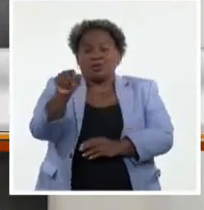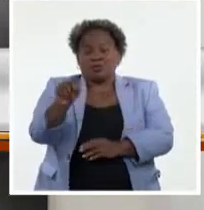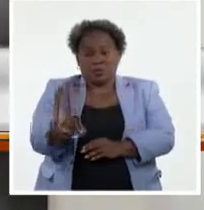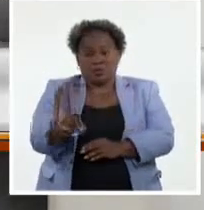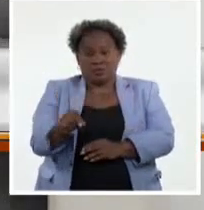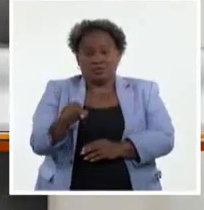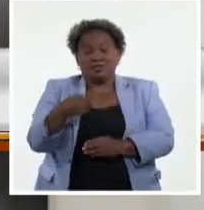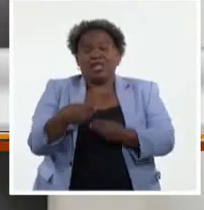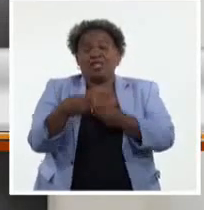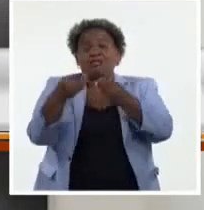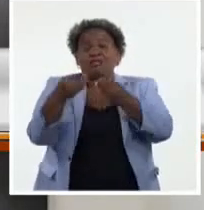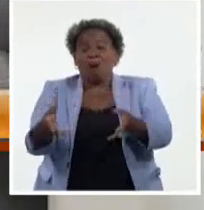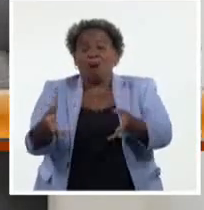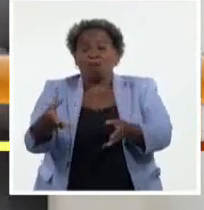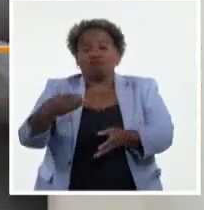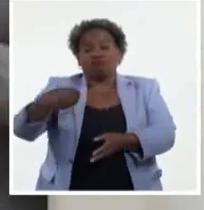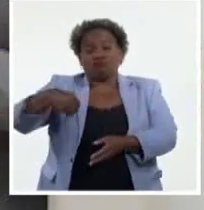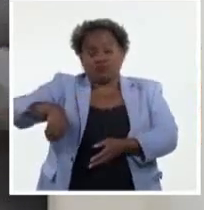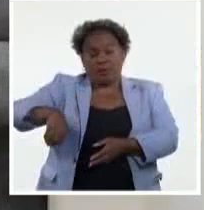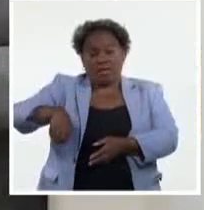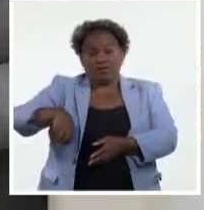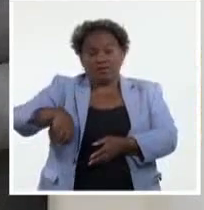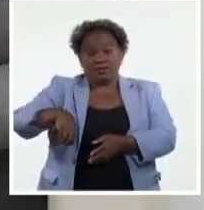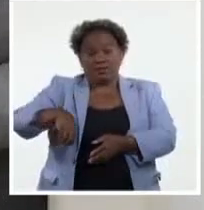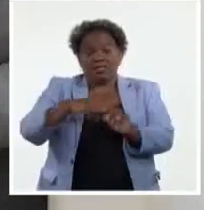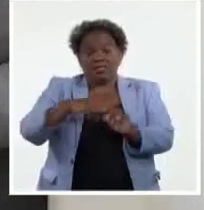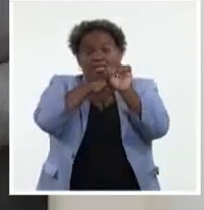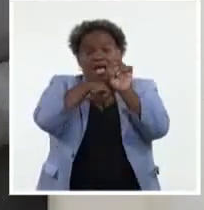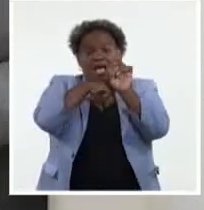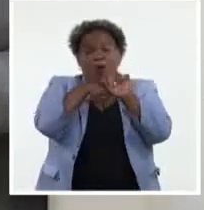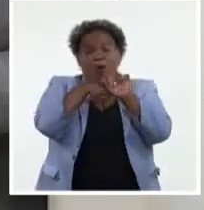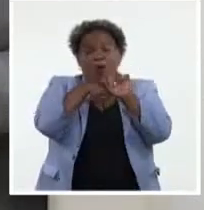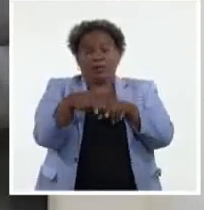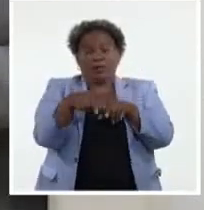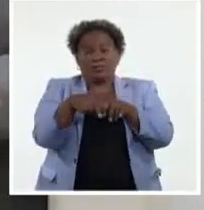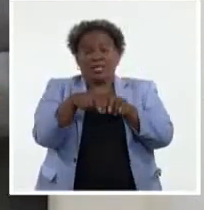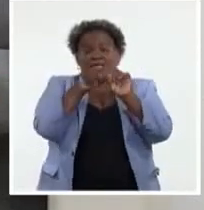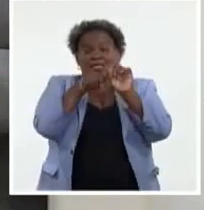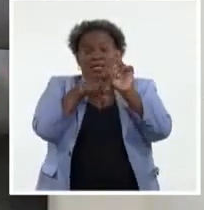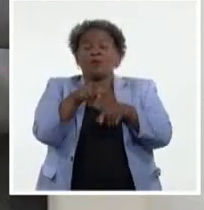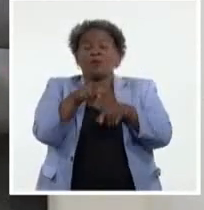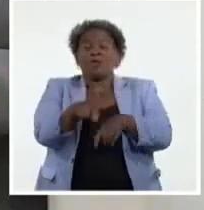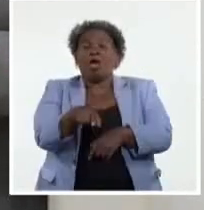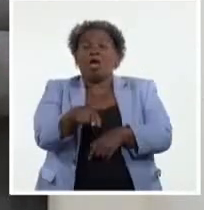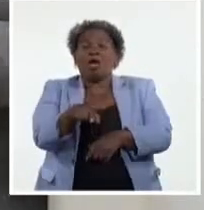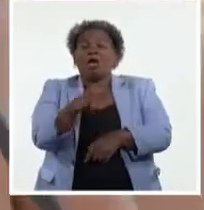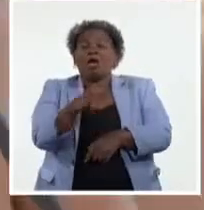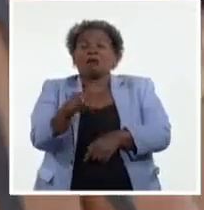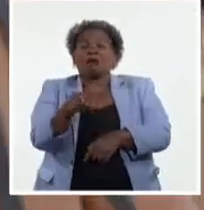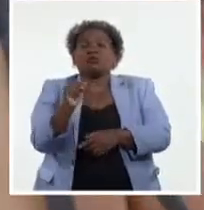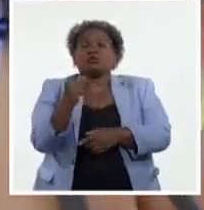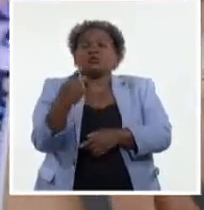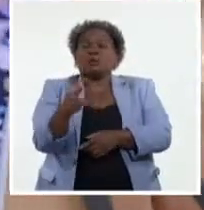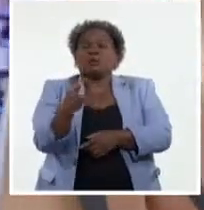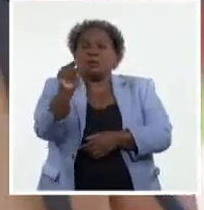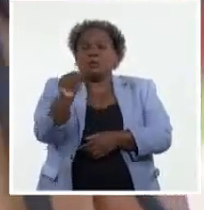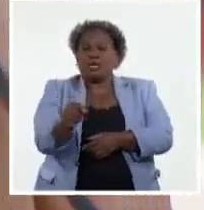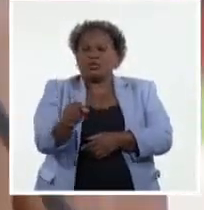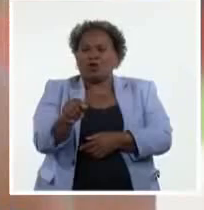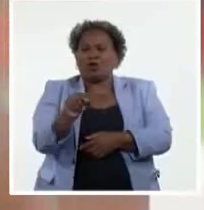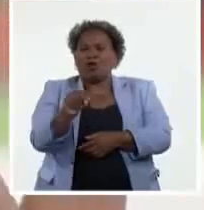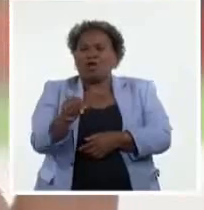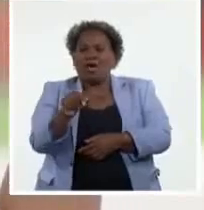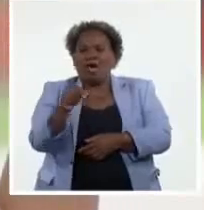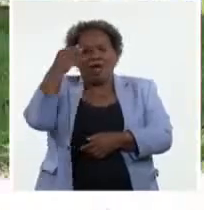la posibilidad de acceder a esta conectividad, pero también que usaron esta posibilidad. Es decir, que no solamente fue aquellos que pudieron habilitarlo por sus